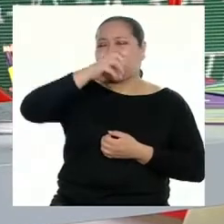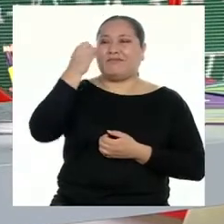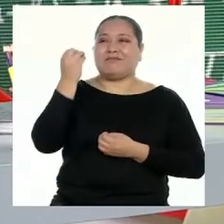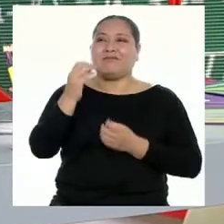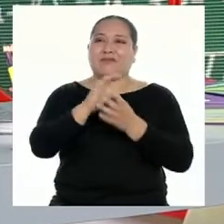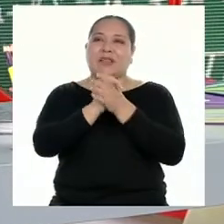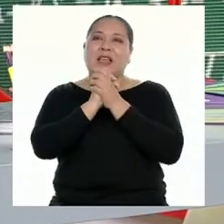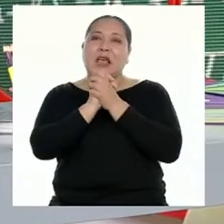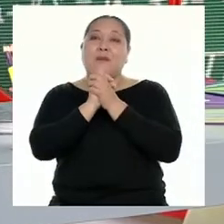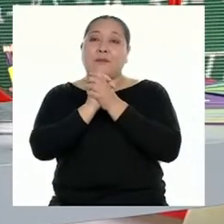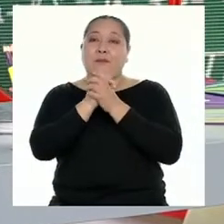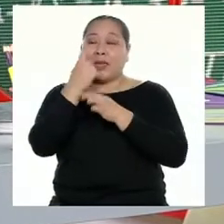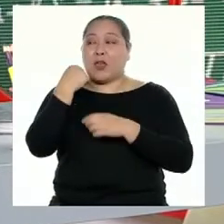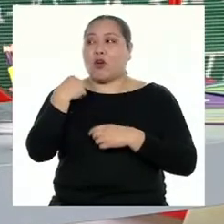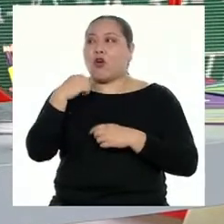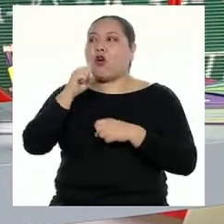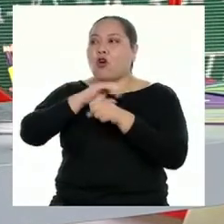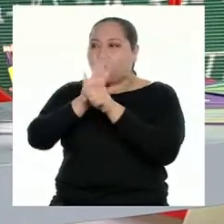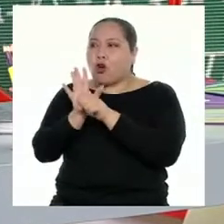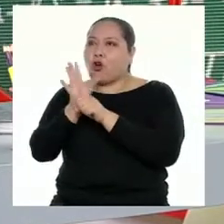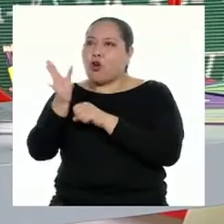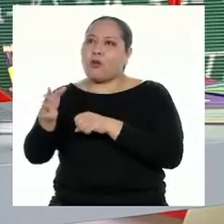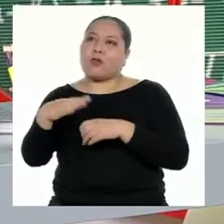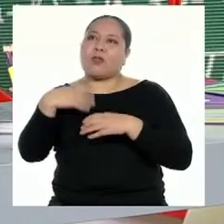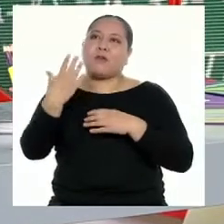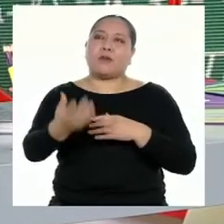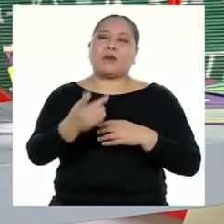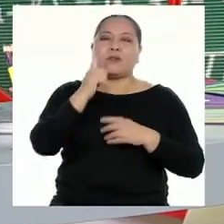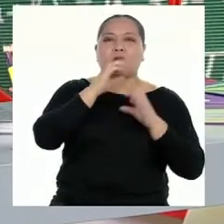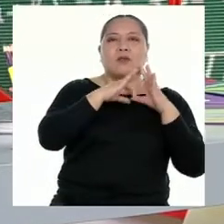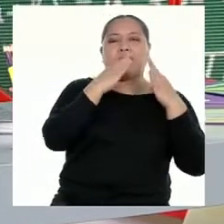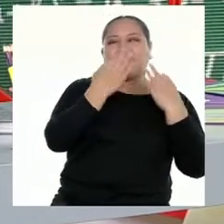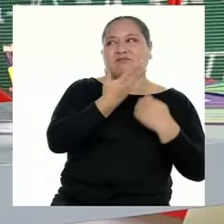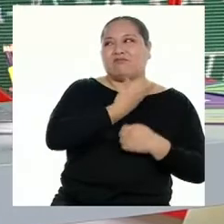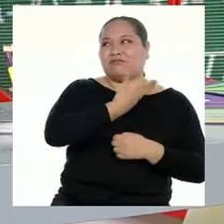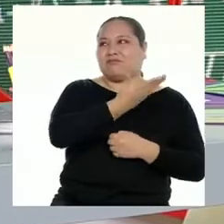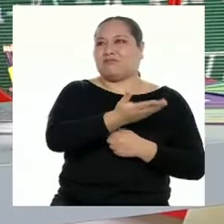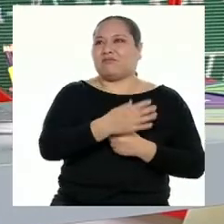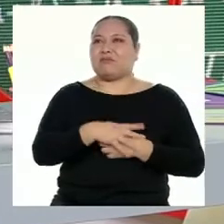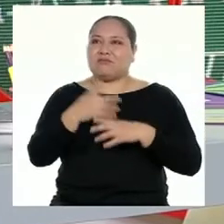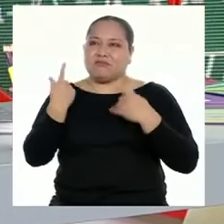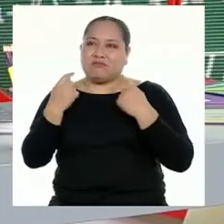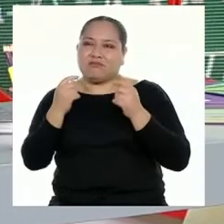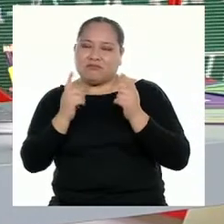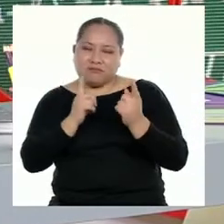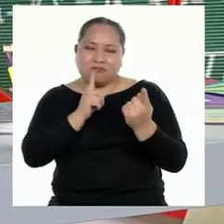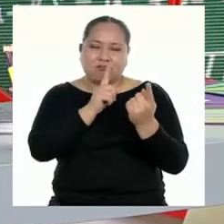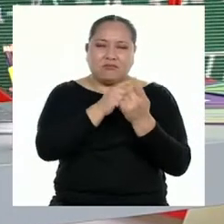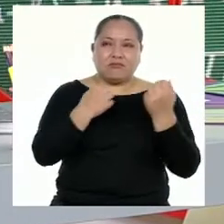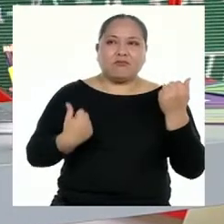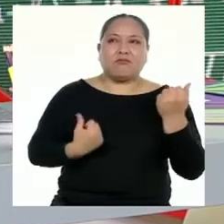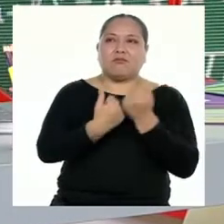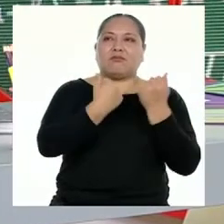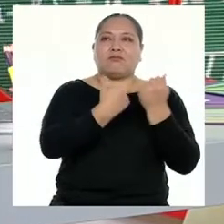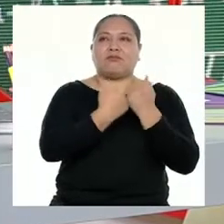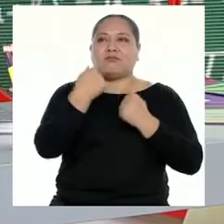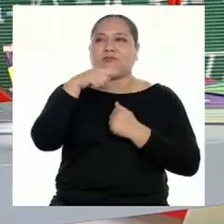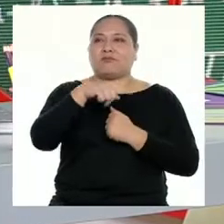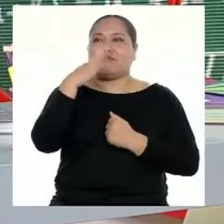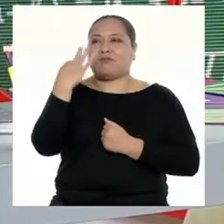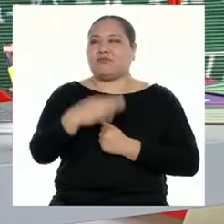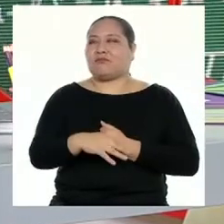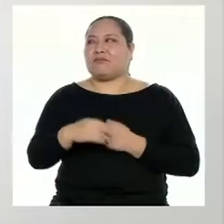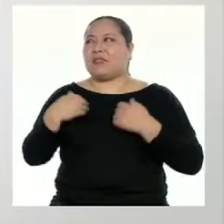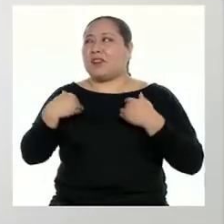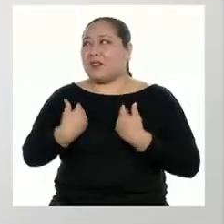a un amigo le dio COVID-19 y luego a un familiar. Hemos tratado de estar ahí apoyando y es realmente